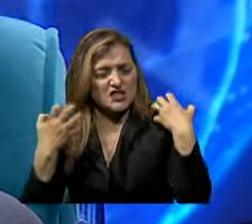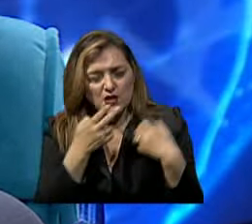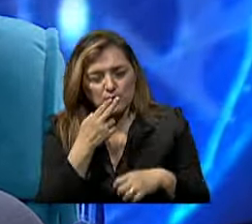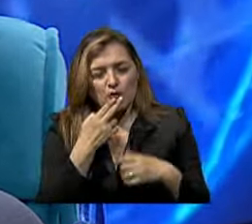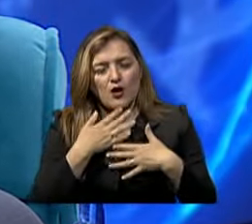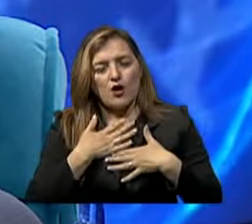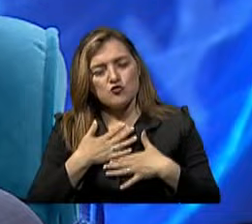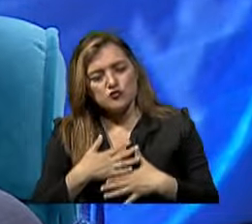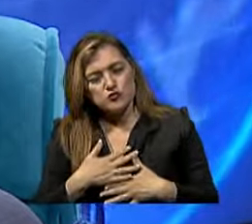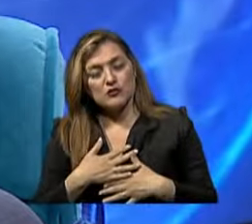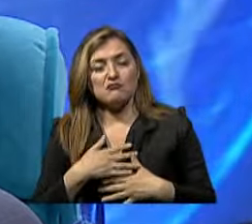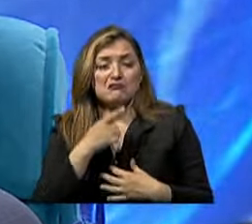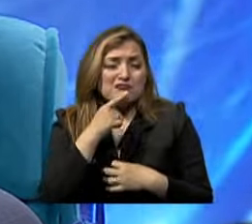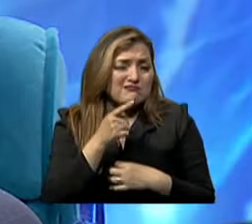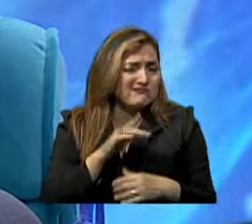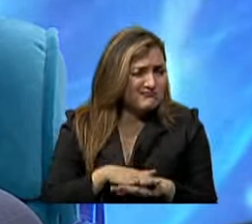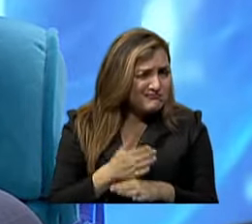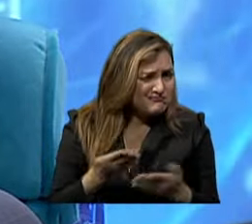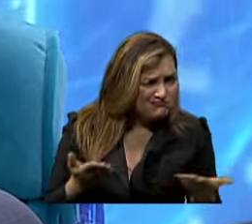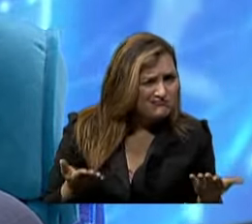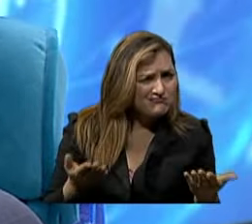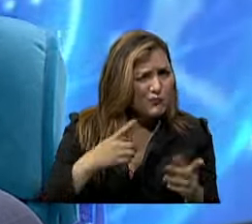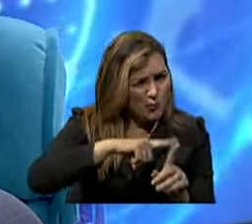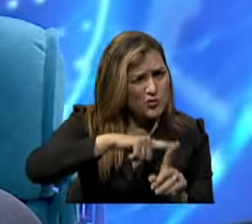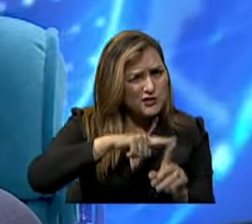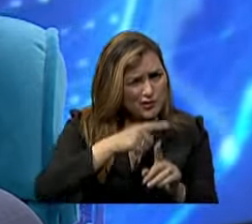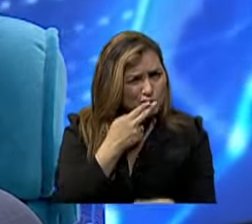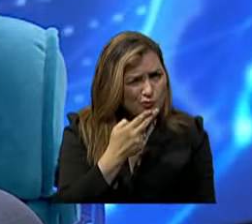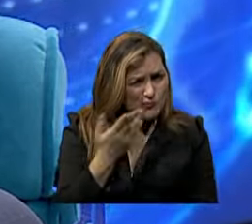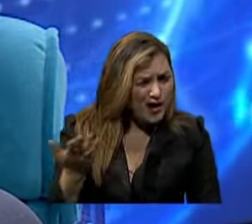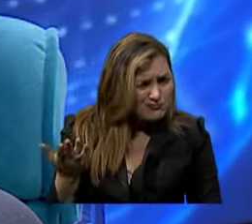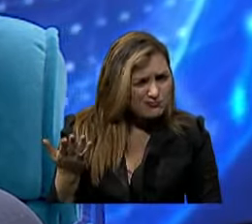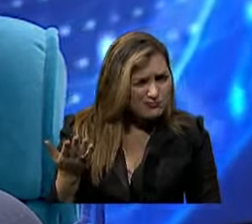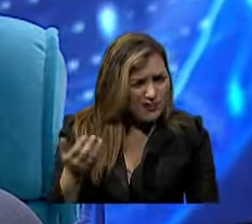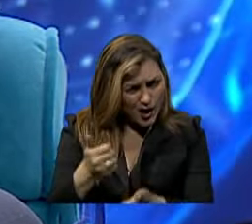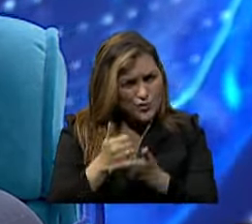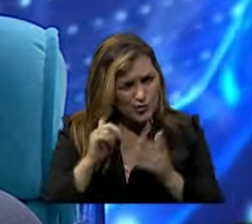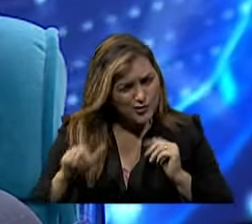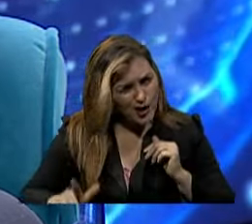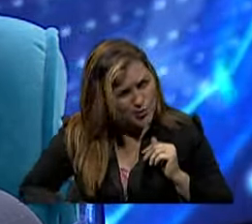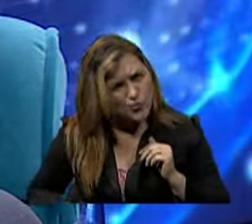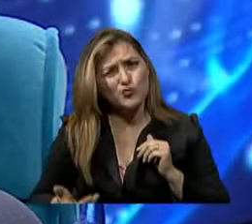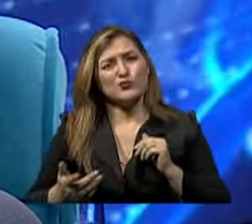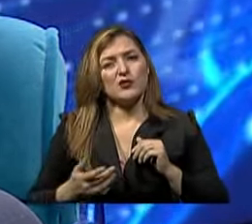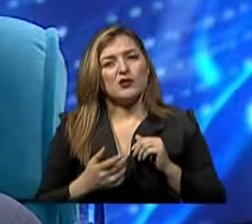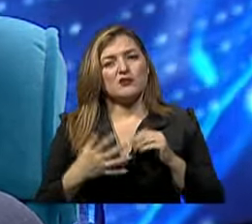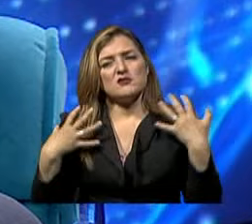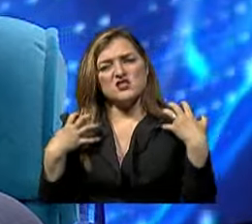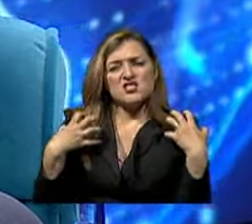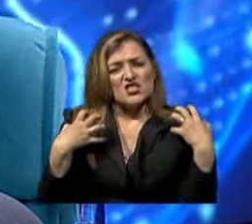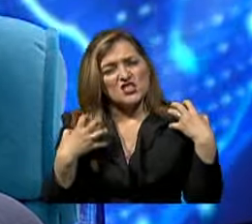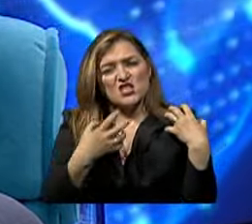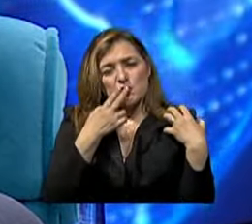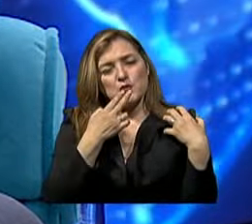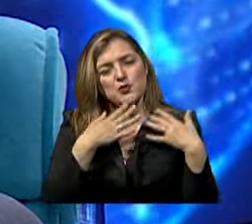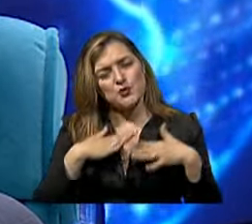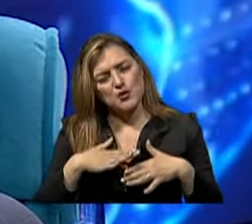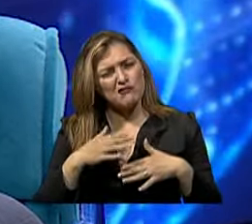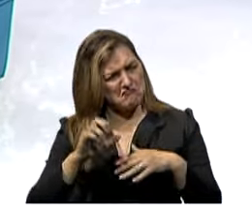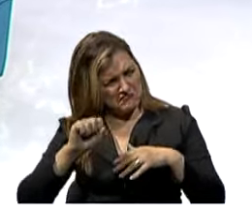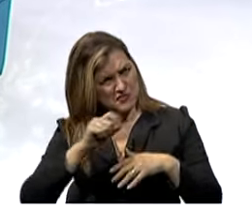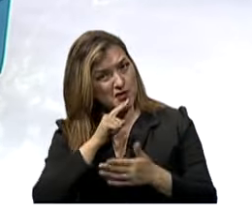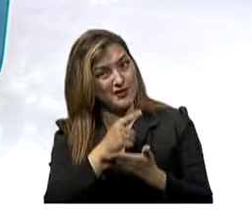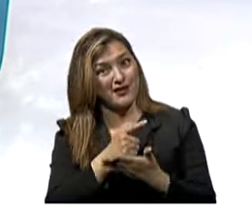Por eso fumo ¿Hay algún efecto Positivo en este sentido De fumar Desde el punto de vista De la relajación ¿Qué podemos comentar Al respecto? Bueno Esto es